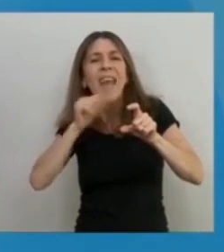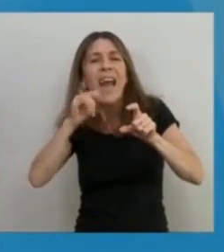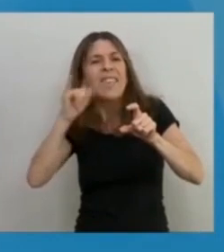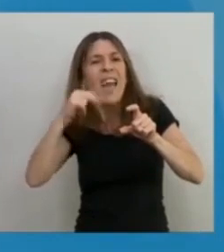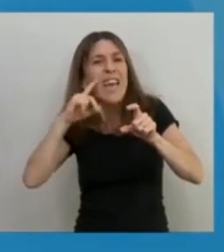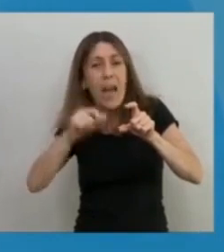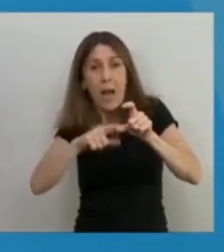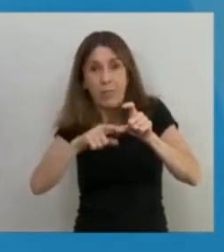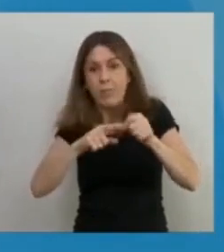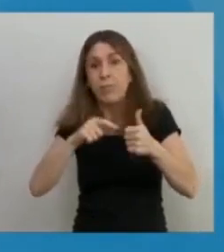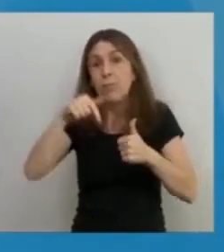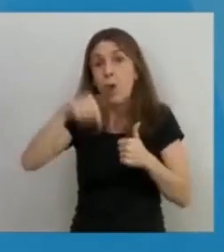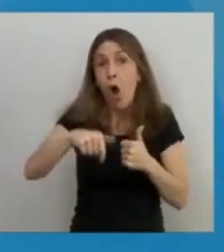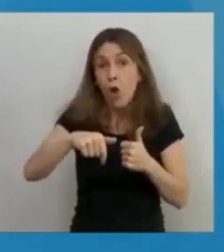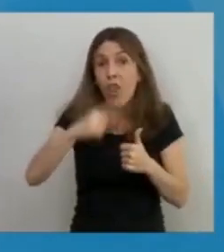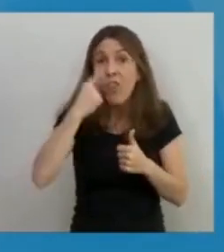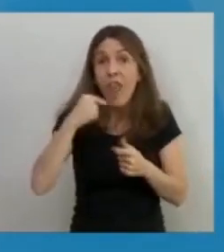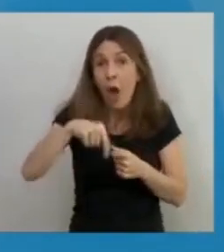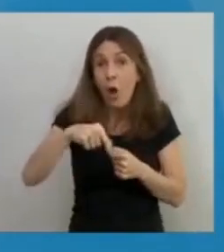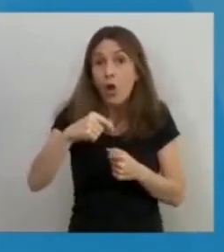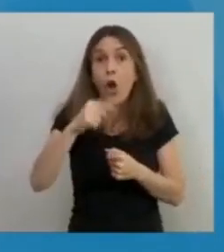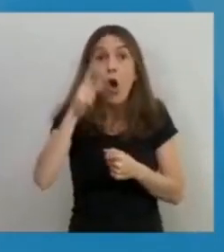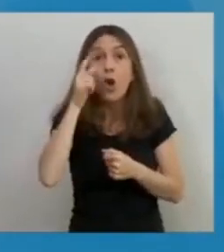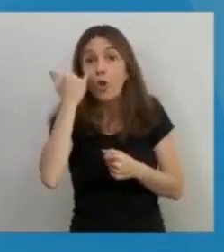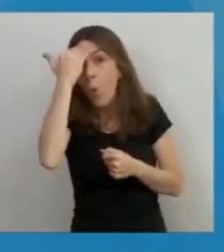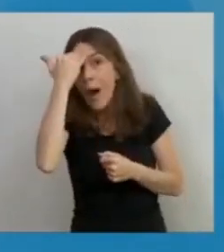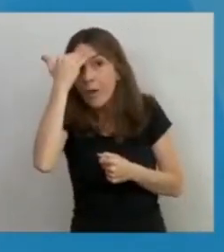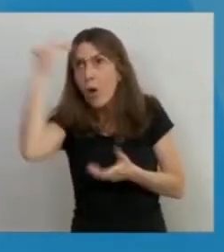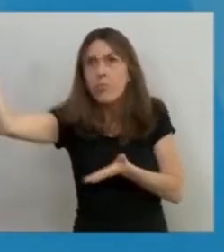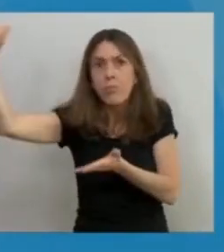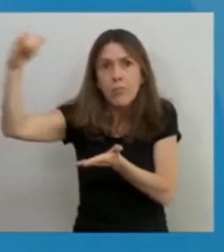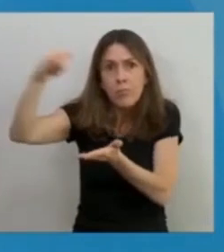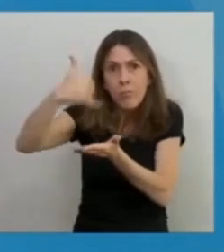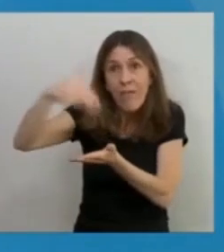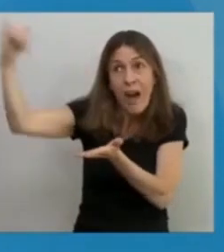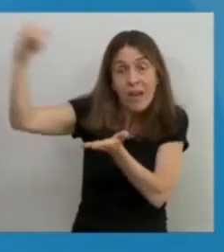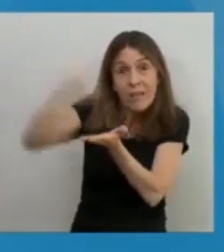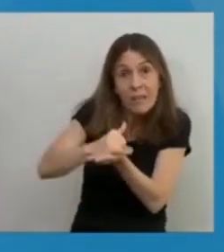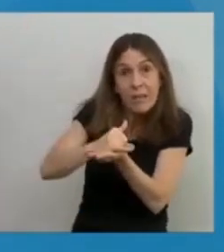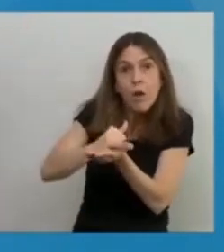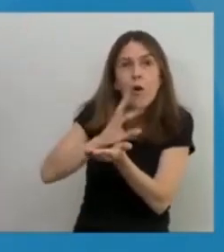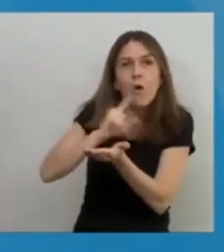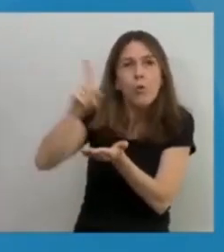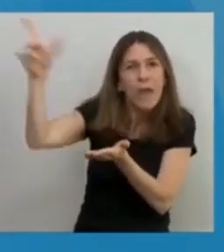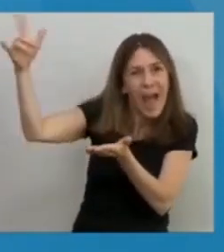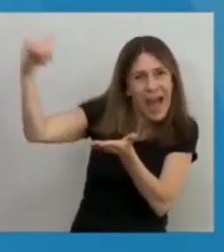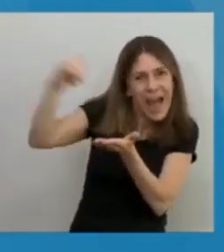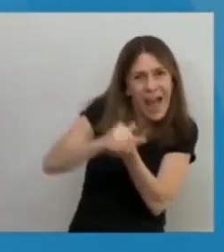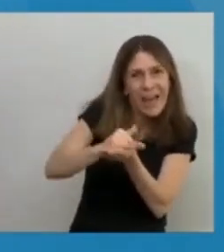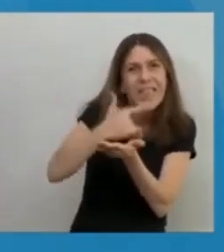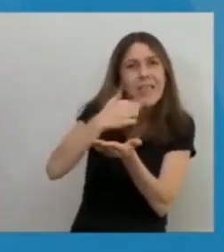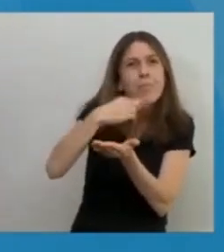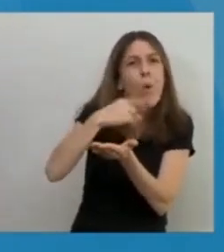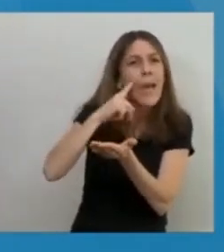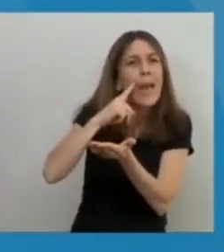Hoy a las 20 y 15 llegan 800.000 dosis desde Rusia del Sputnik V